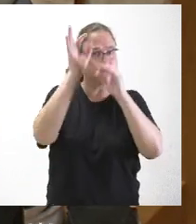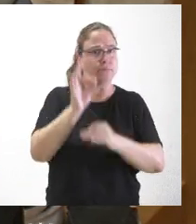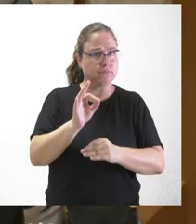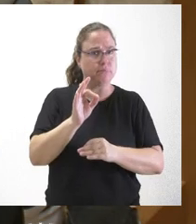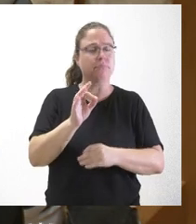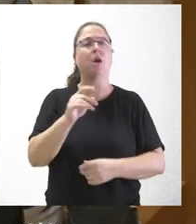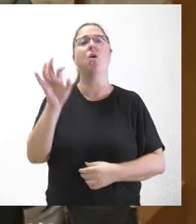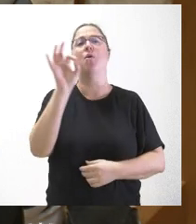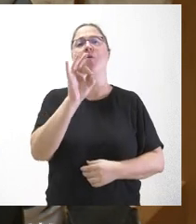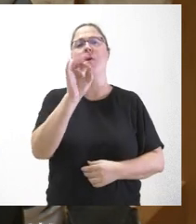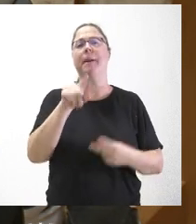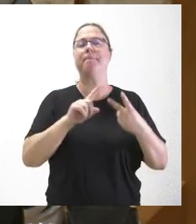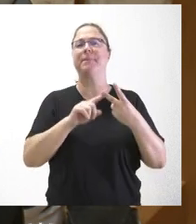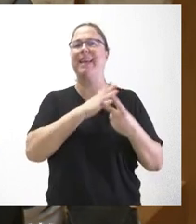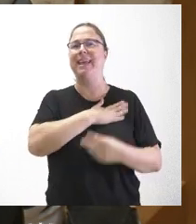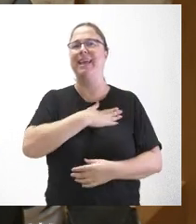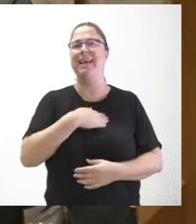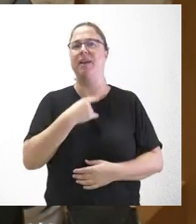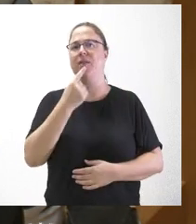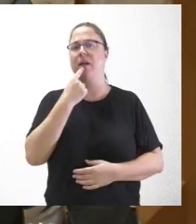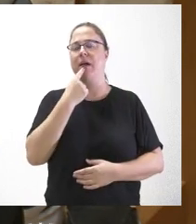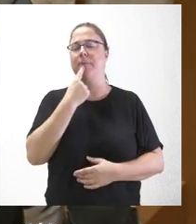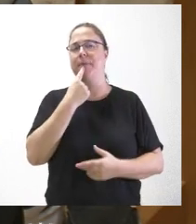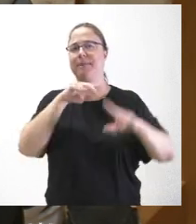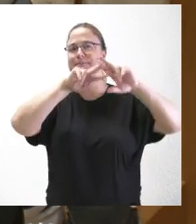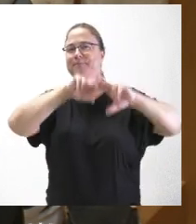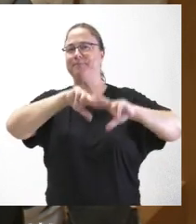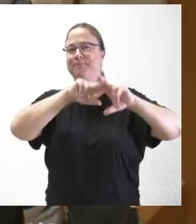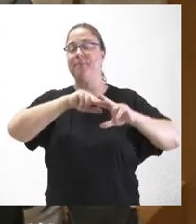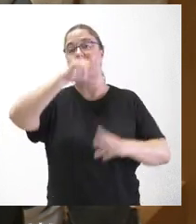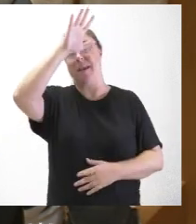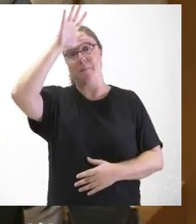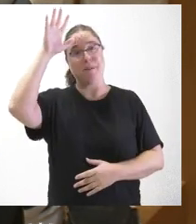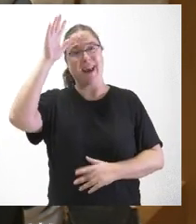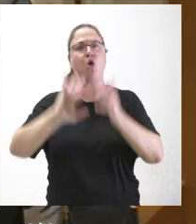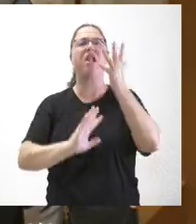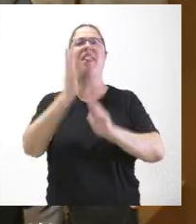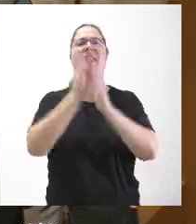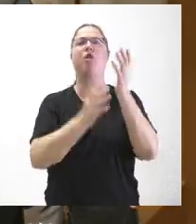o afirmación. Y también quería que nos realizara un balance sobre el verano en cuanto a incendios en Castilla y León. Gracias.